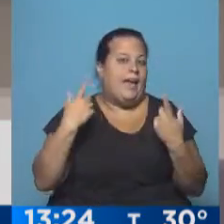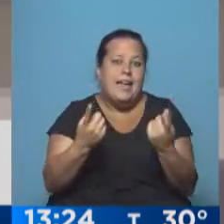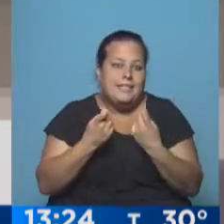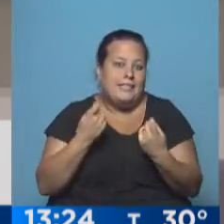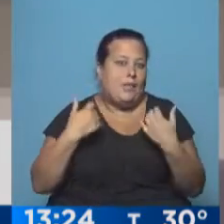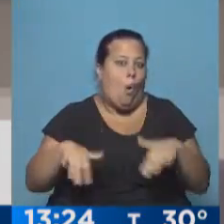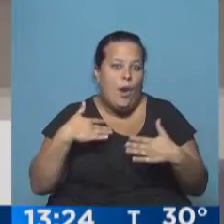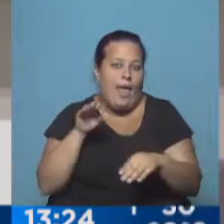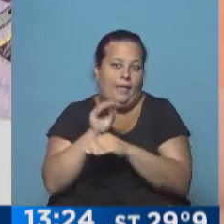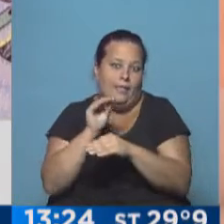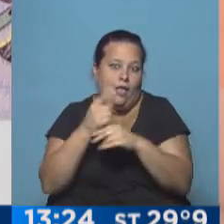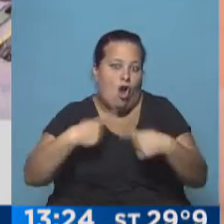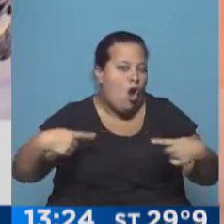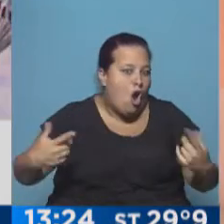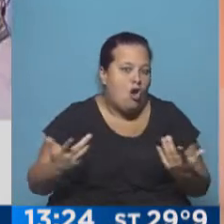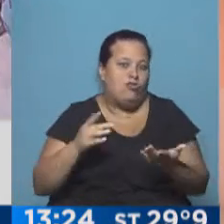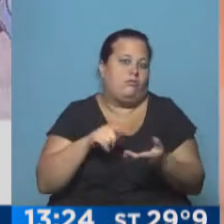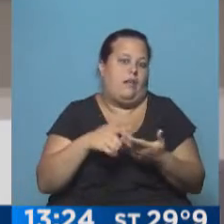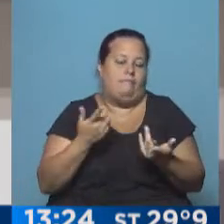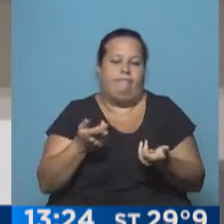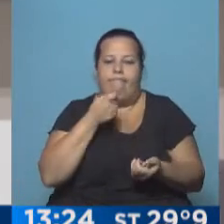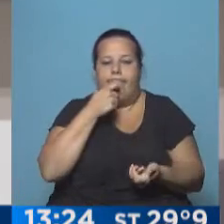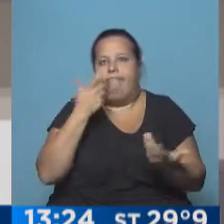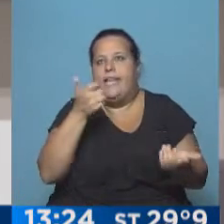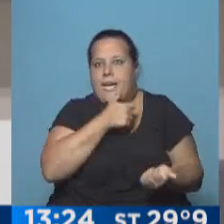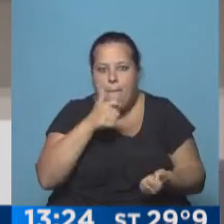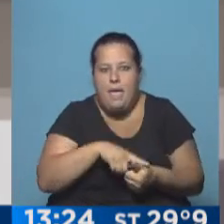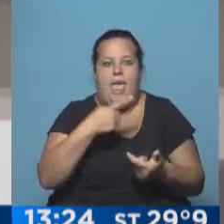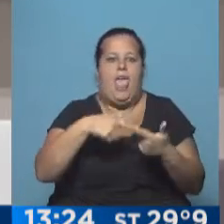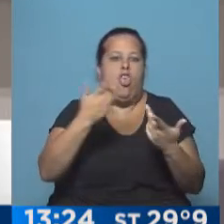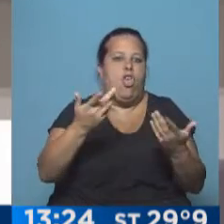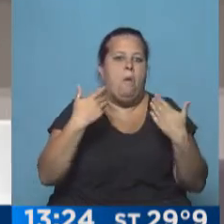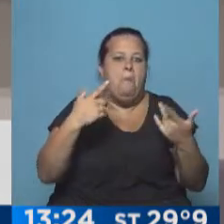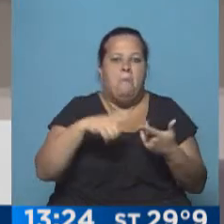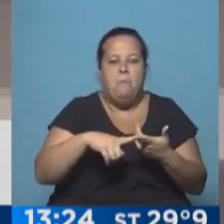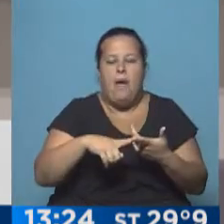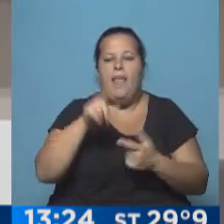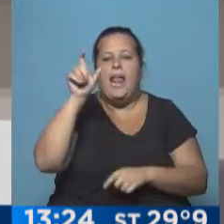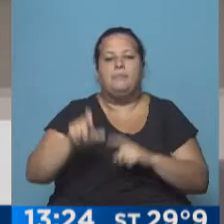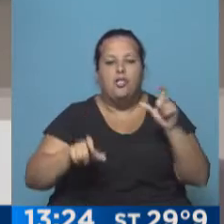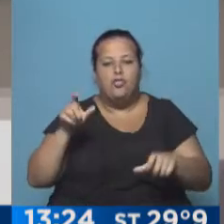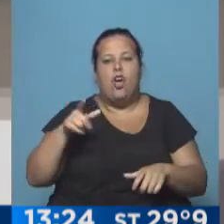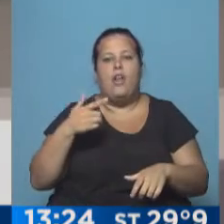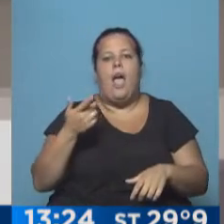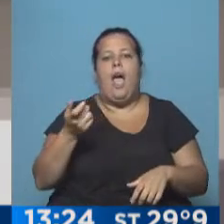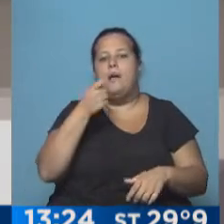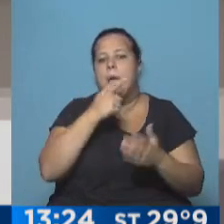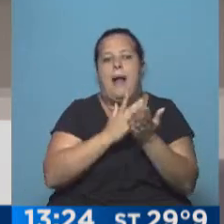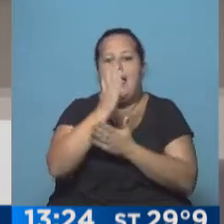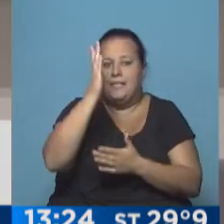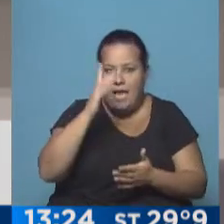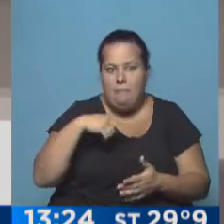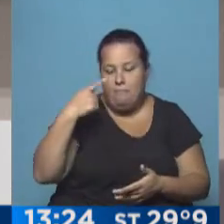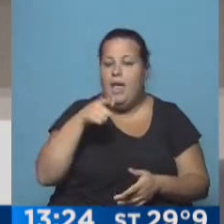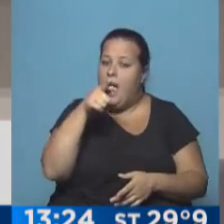la cobertura de determinados servicios como, no sé, medicación, que puede ser que la persona la tome de por vida. De manera